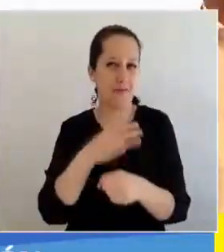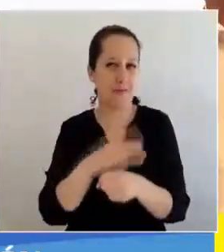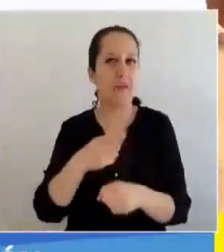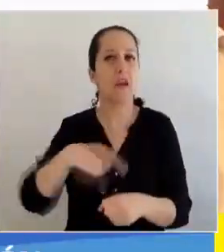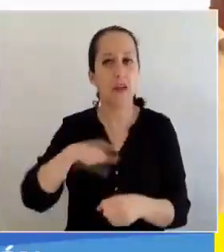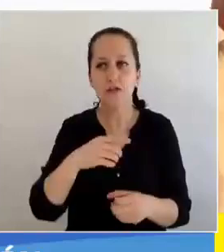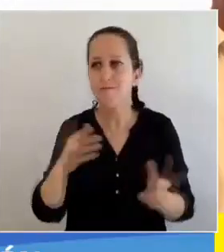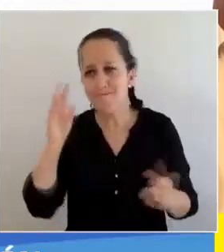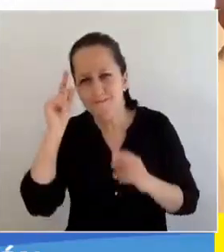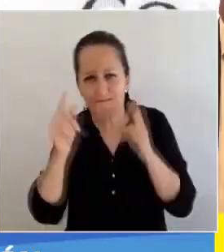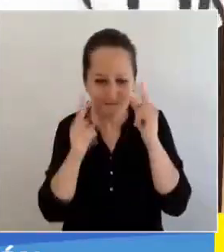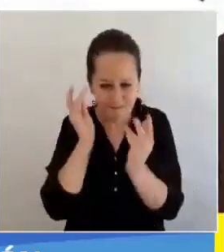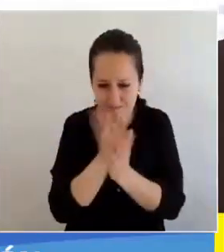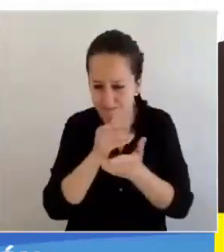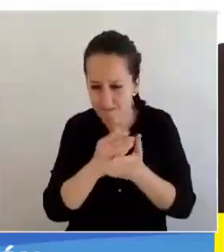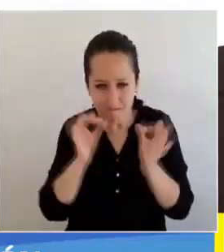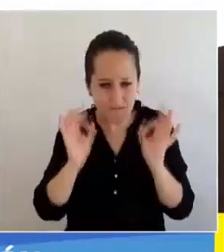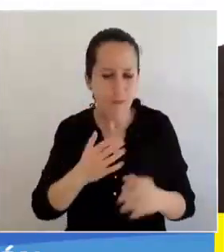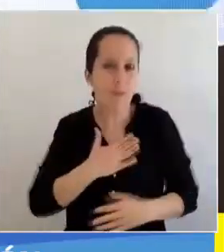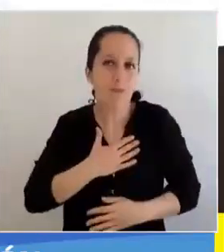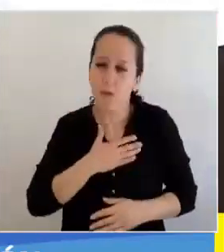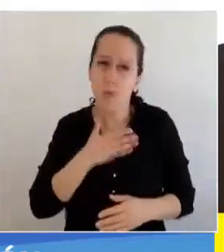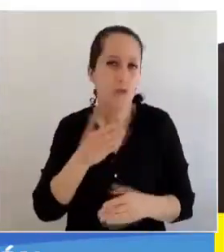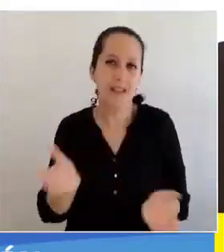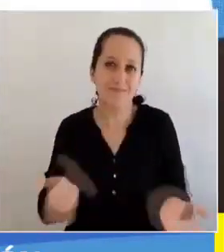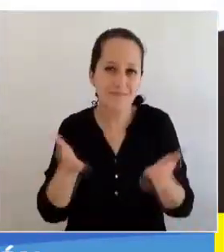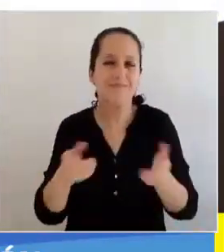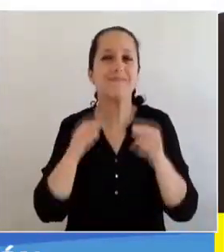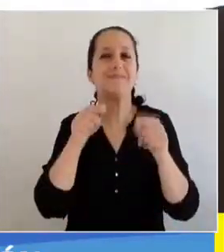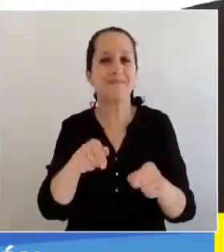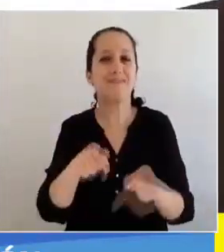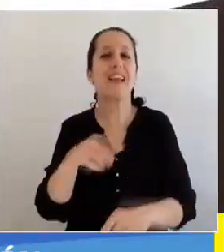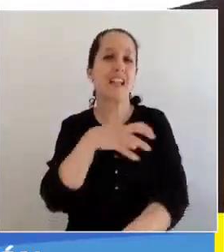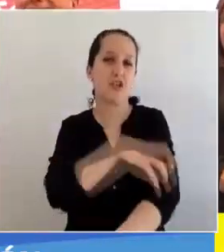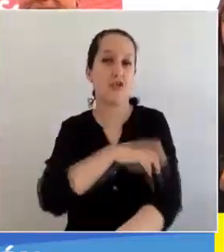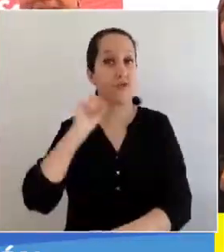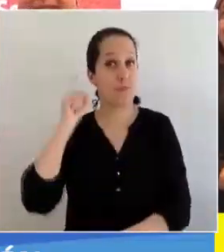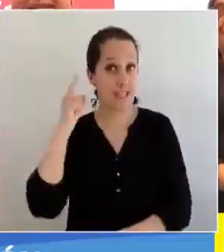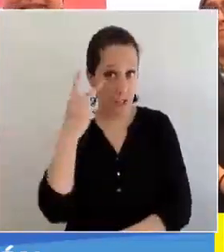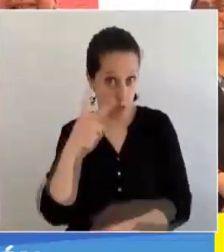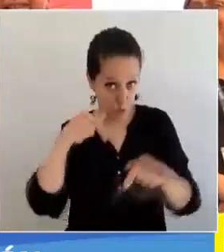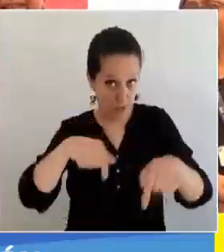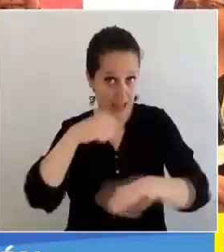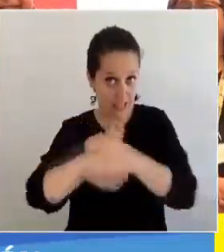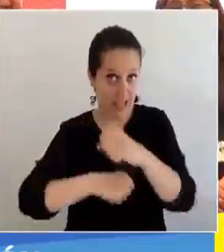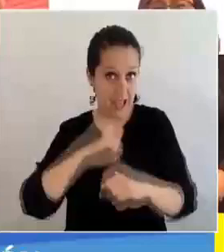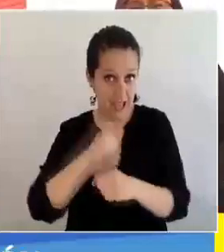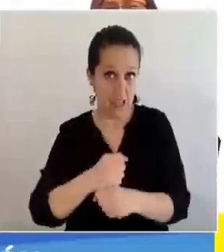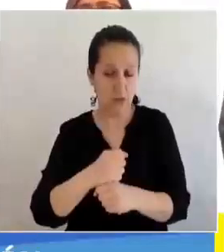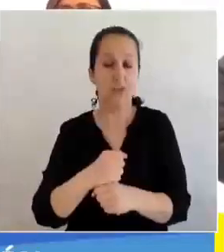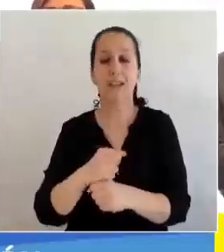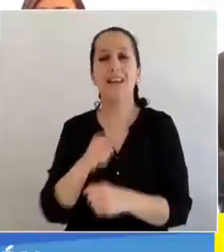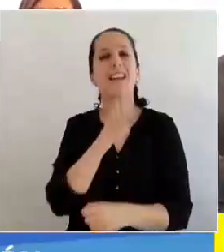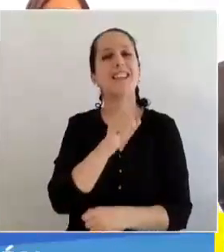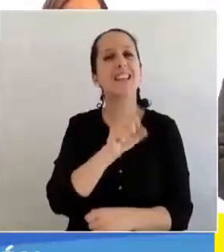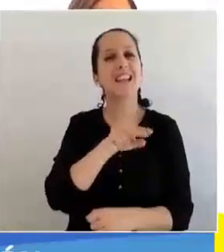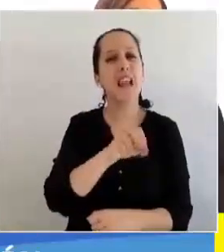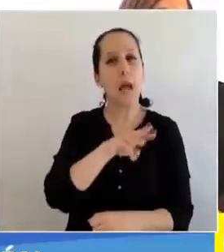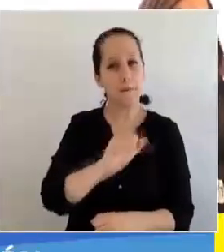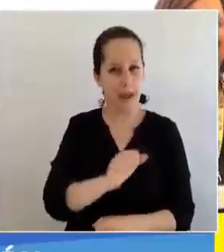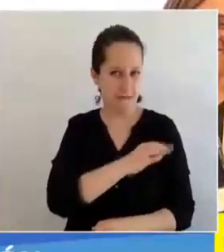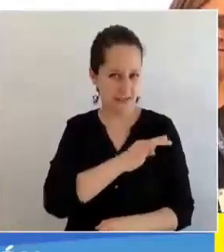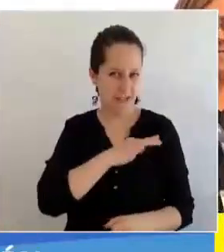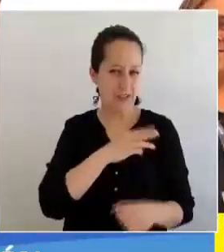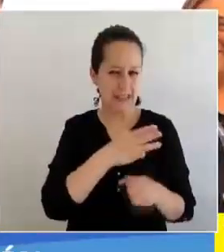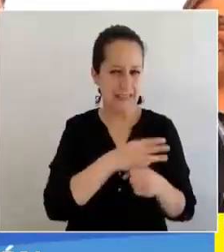entusiasmo y vocación ideó la instancia de convocatoria regional por segundo año seguido donde SENAMA tomó la